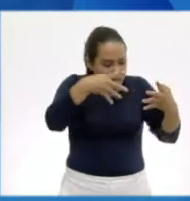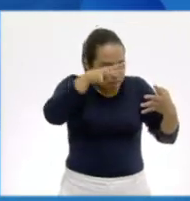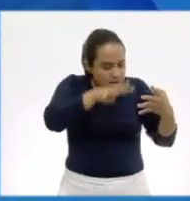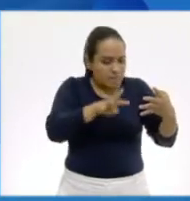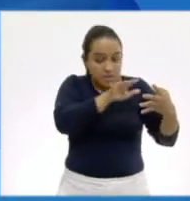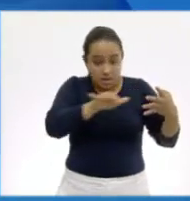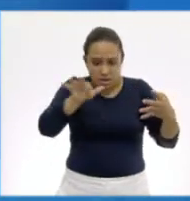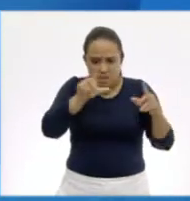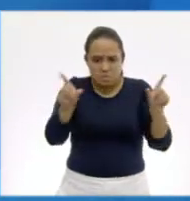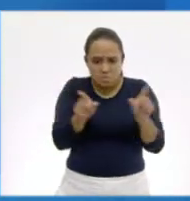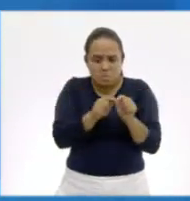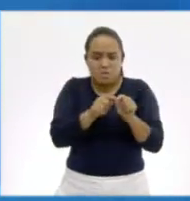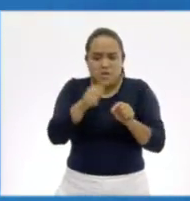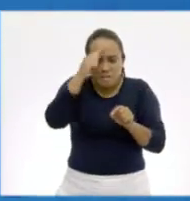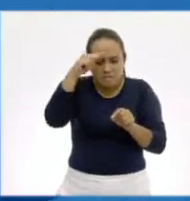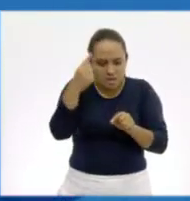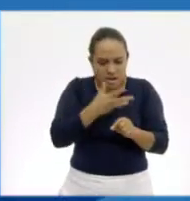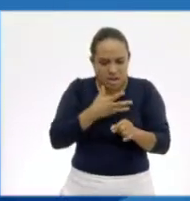un texto?